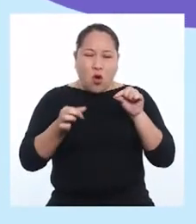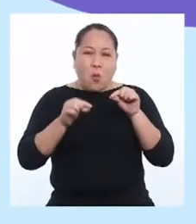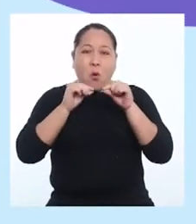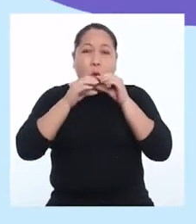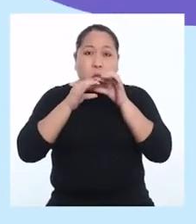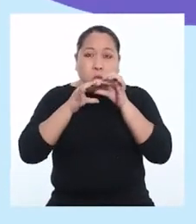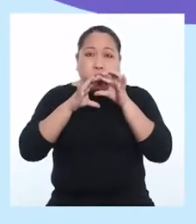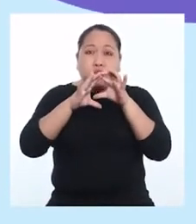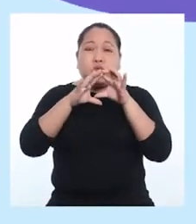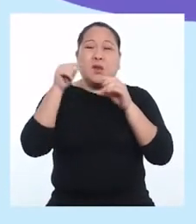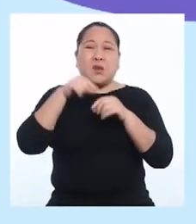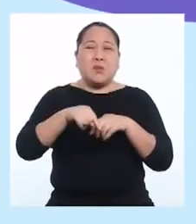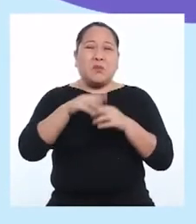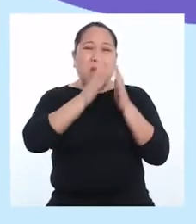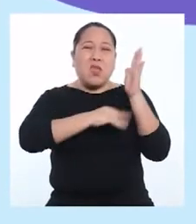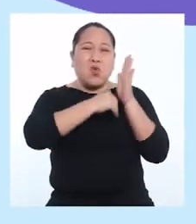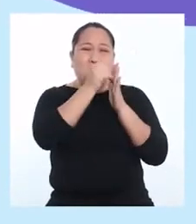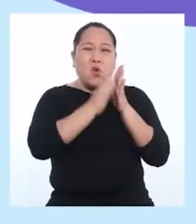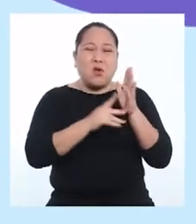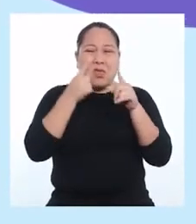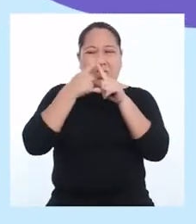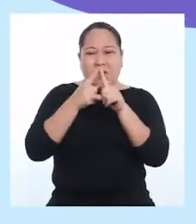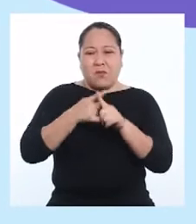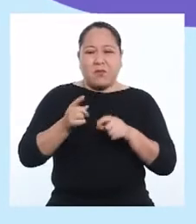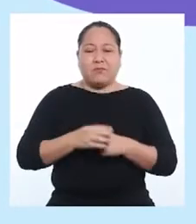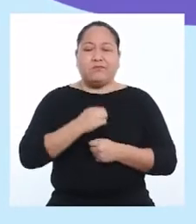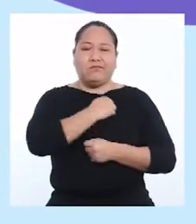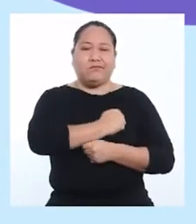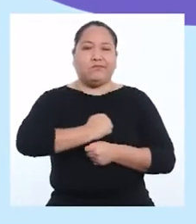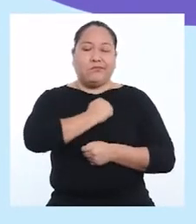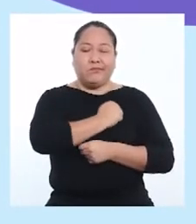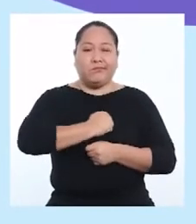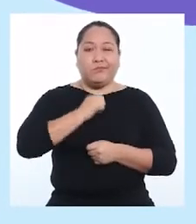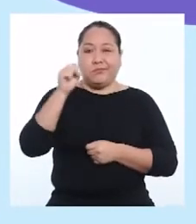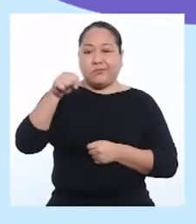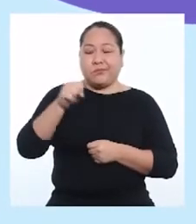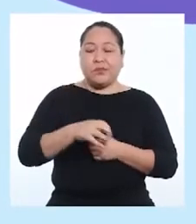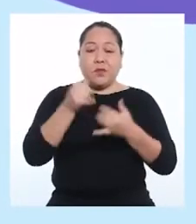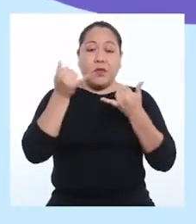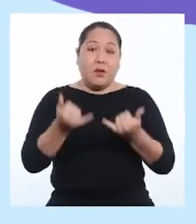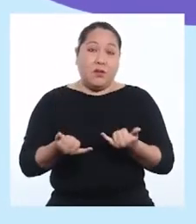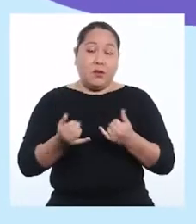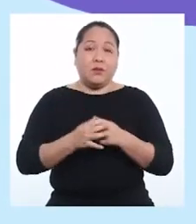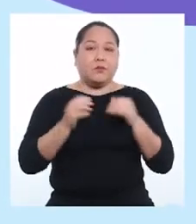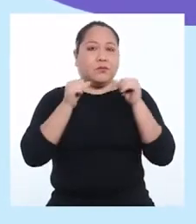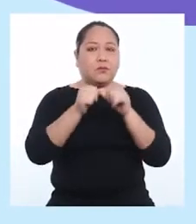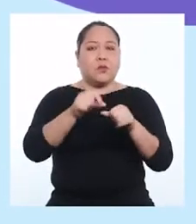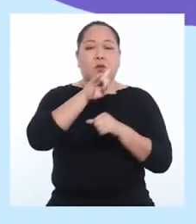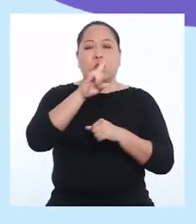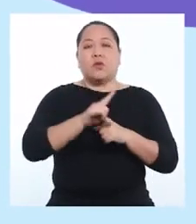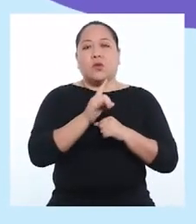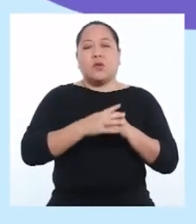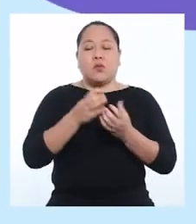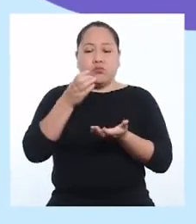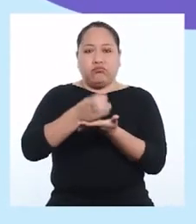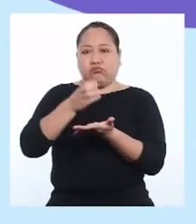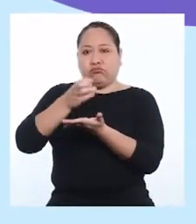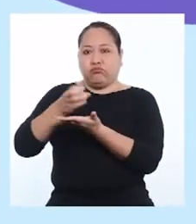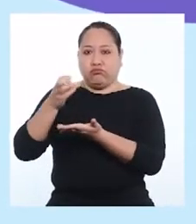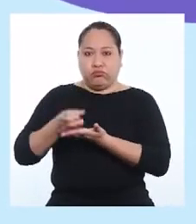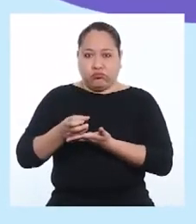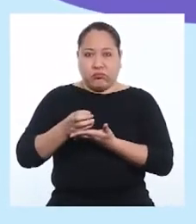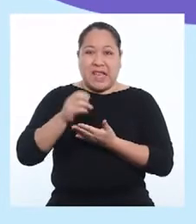de globo, manchas de pintura, entre otros. Lamentablemente sí. Hoy en día se siguen utilizando envases